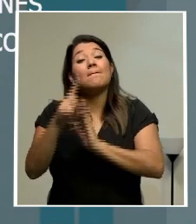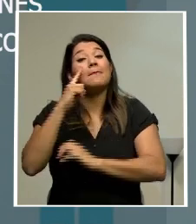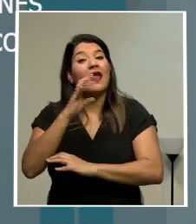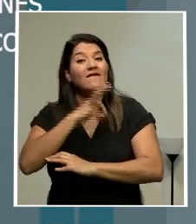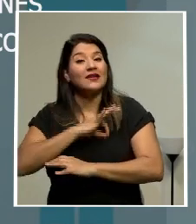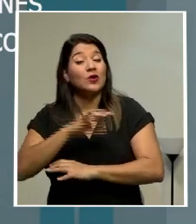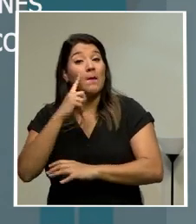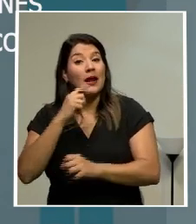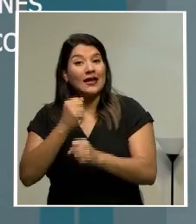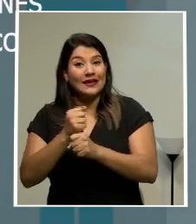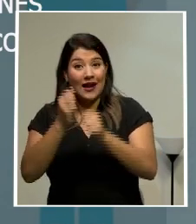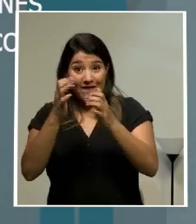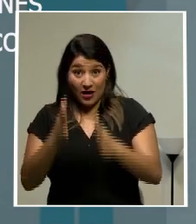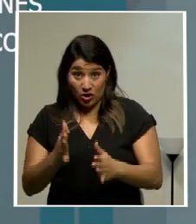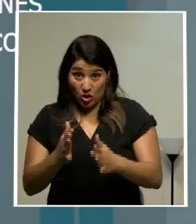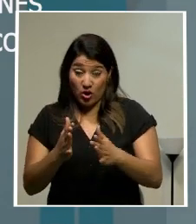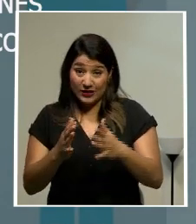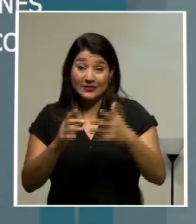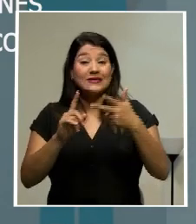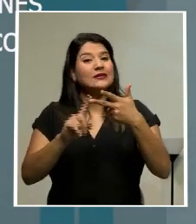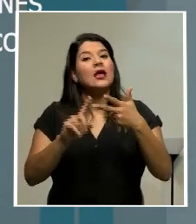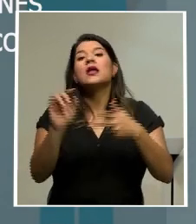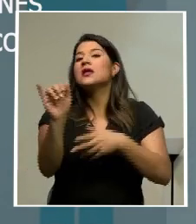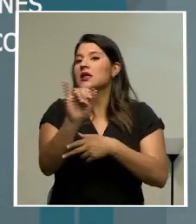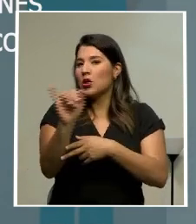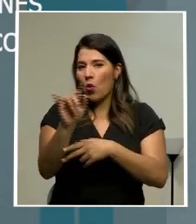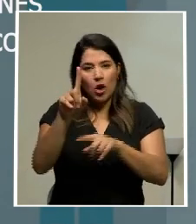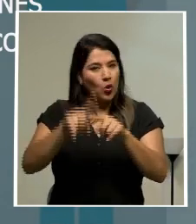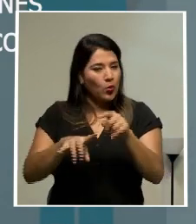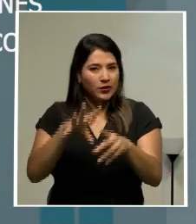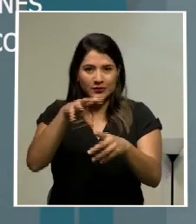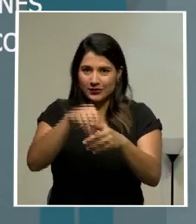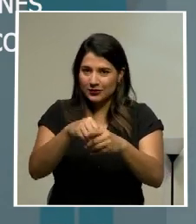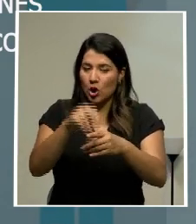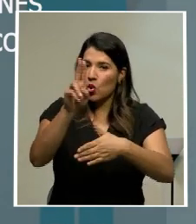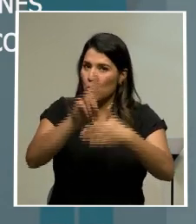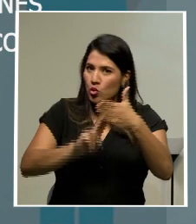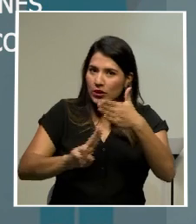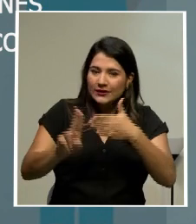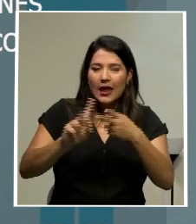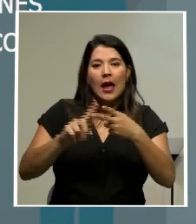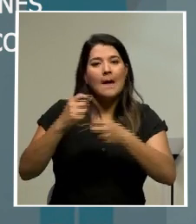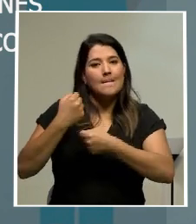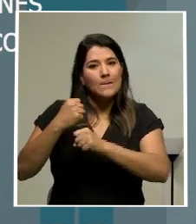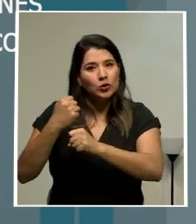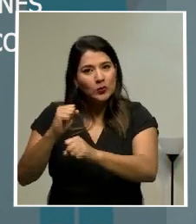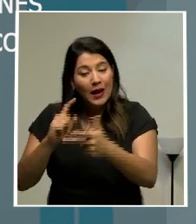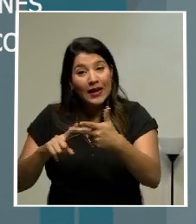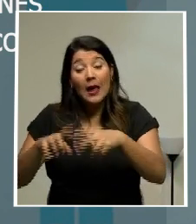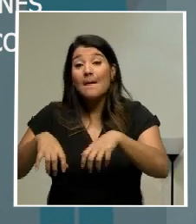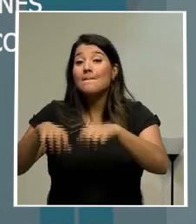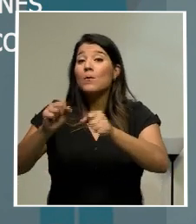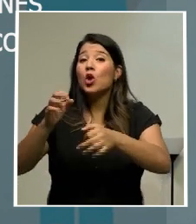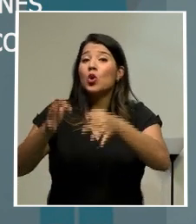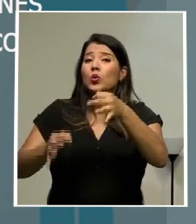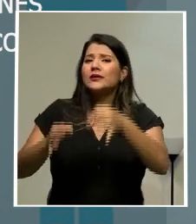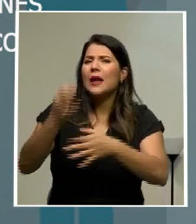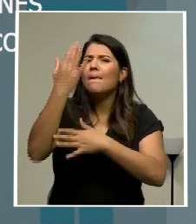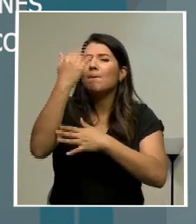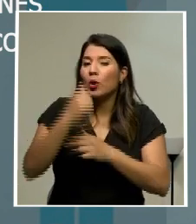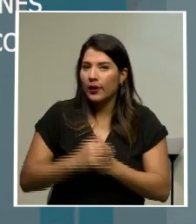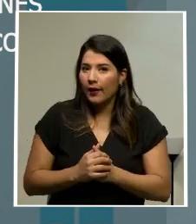en lo que son las universidades, las municipalidades, inclusive el poder judicial. ¿Por qué? Porque la sala